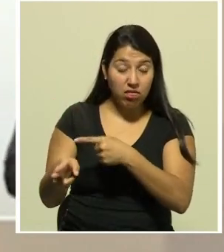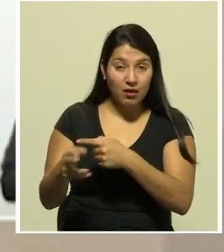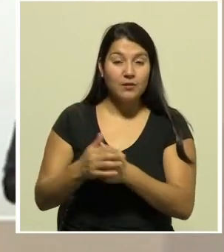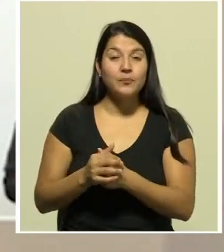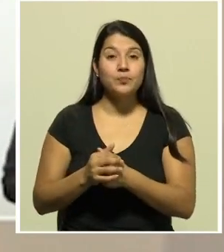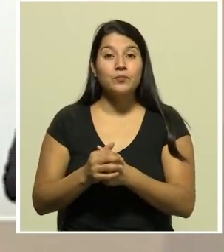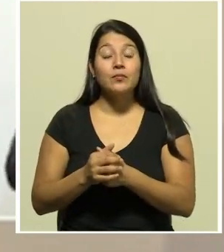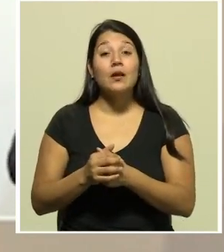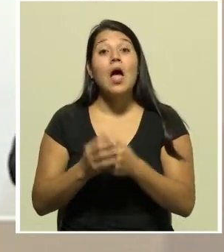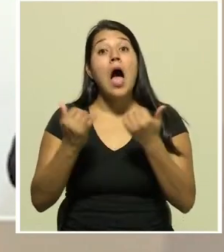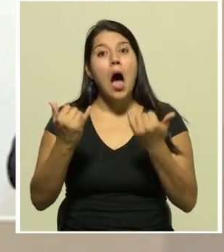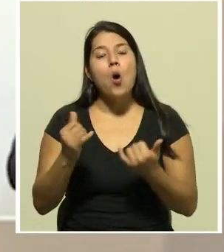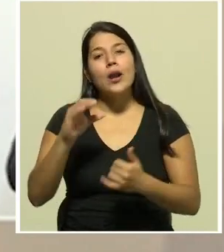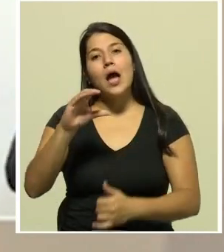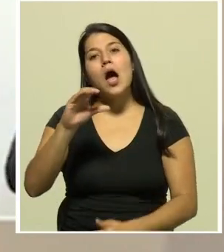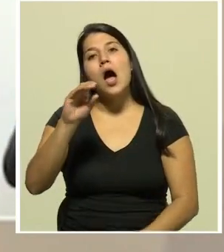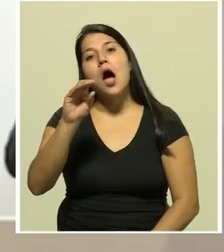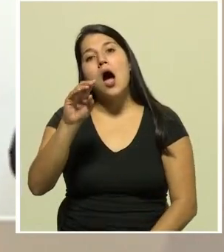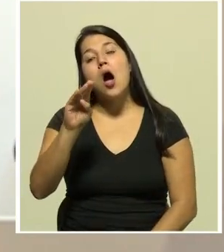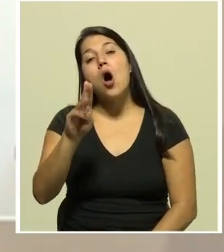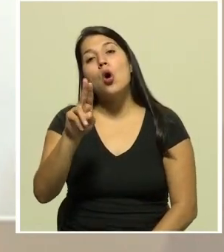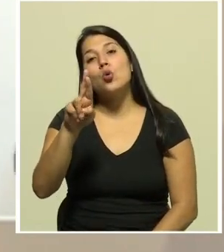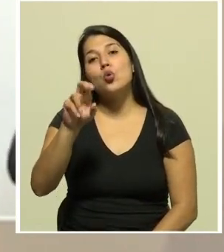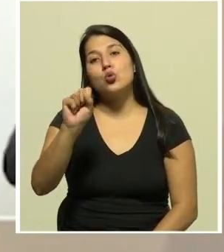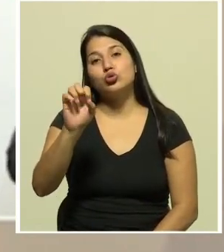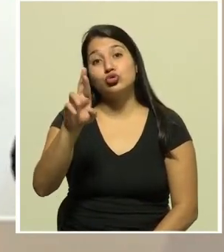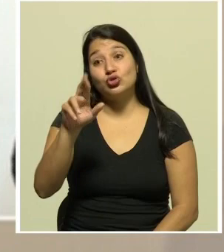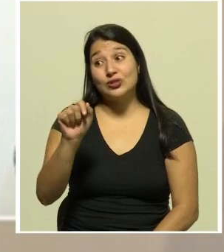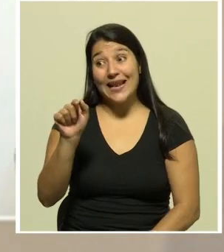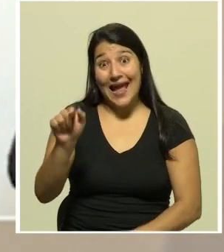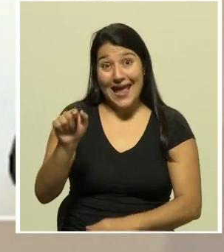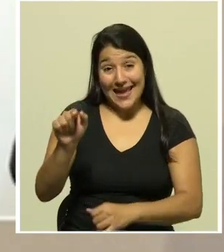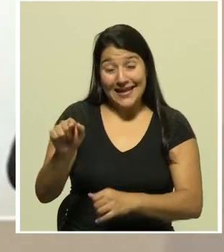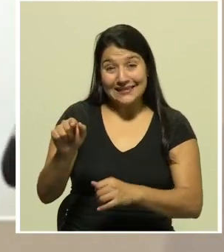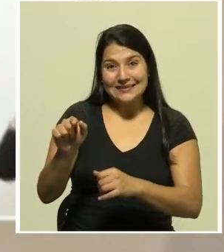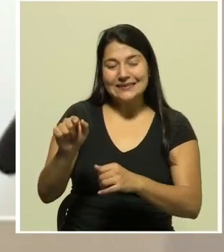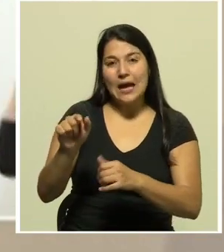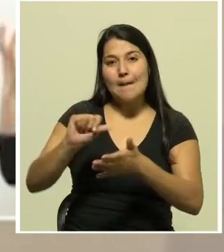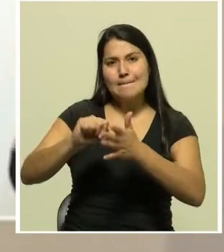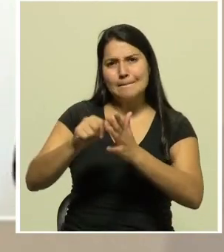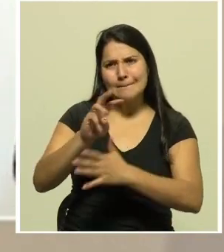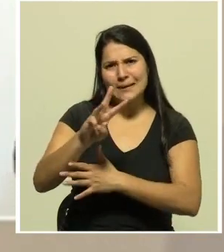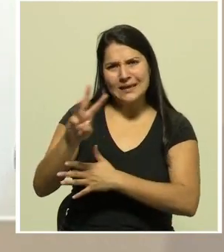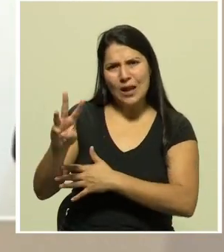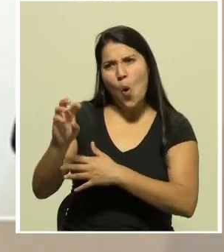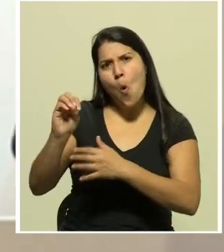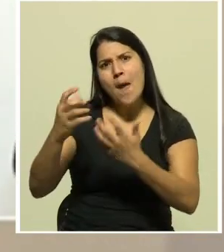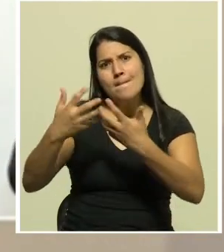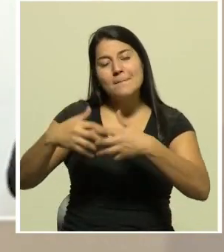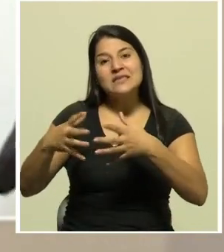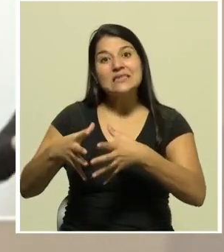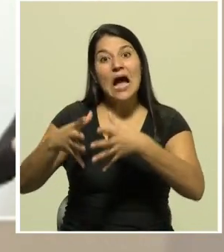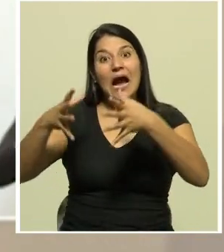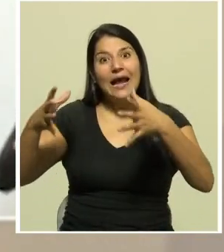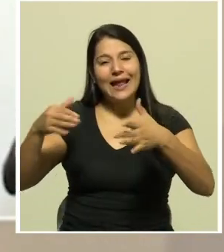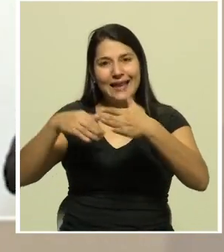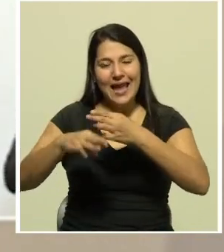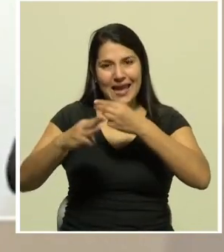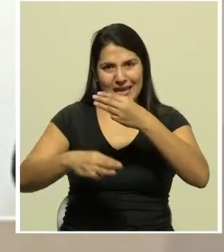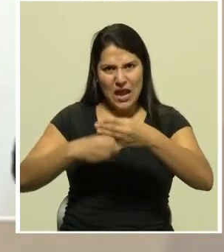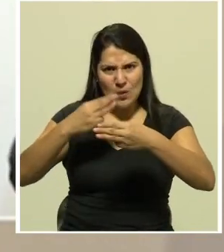Coursera es una de las plataformas más grandes del mundo para la capacitación y tiene